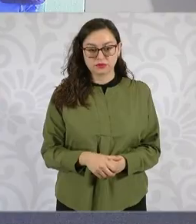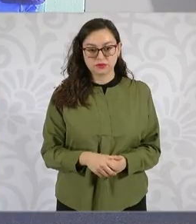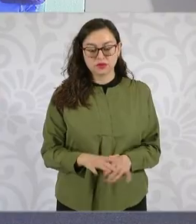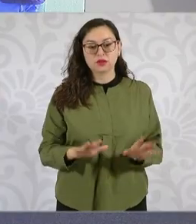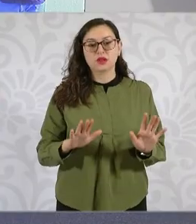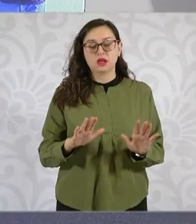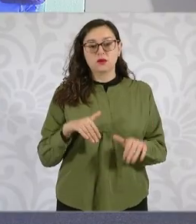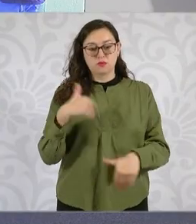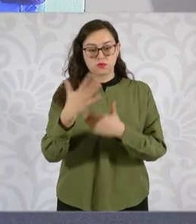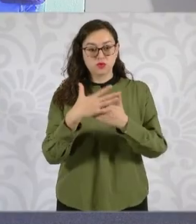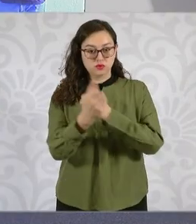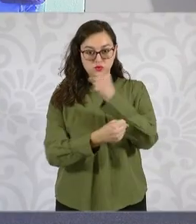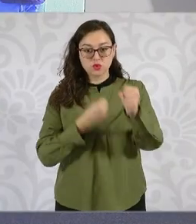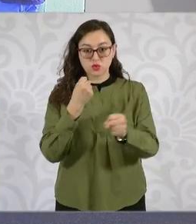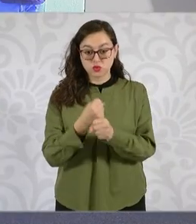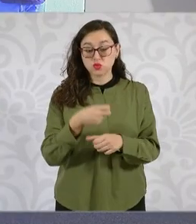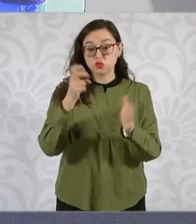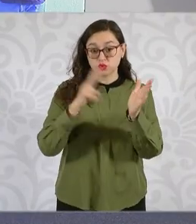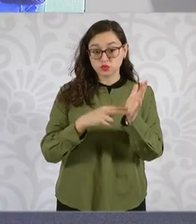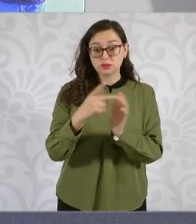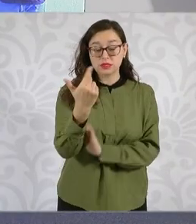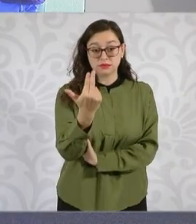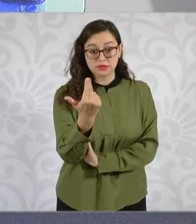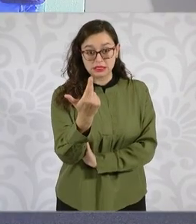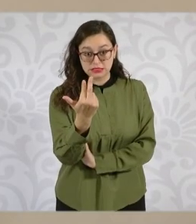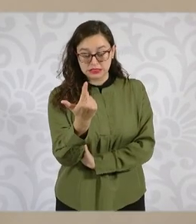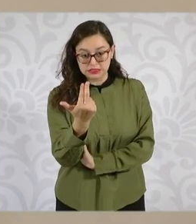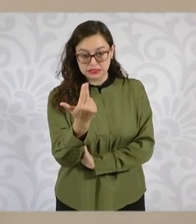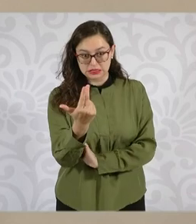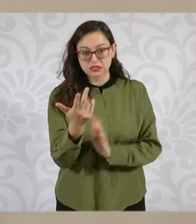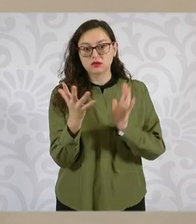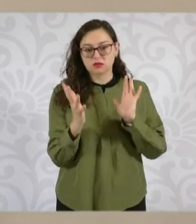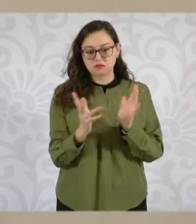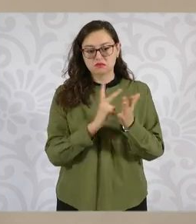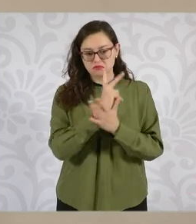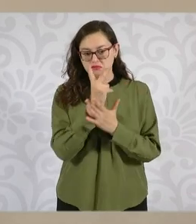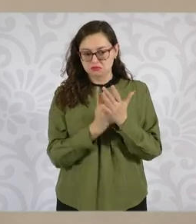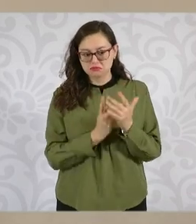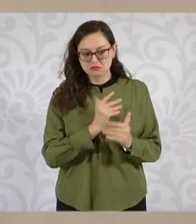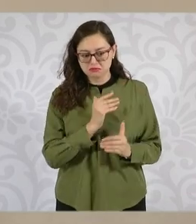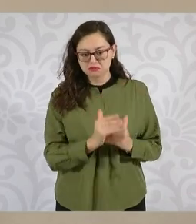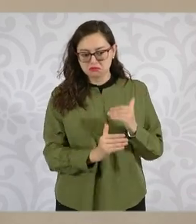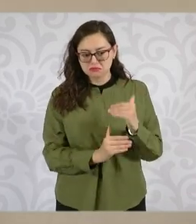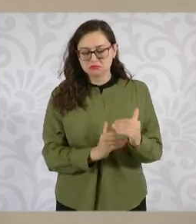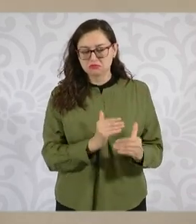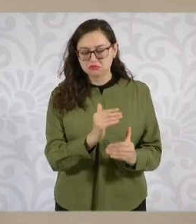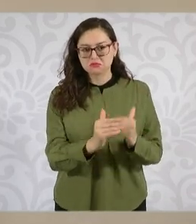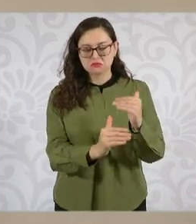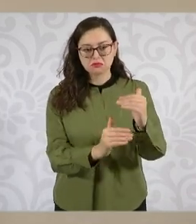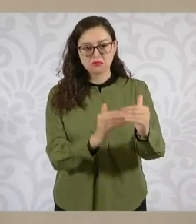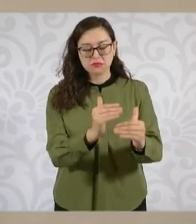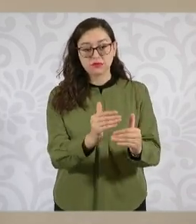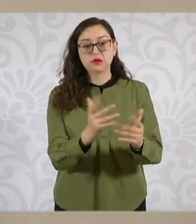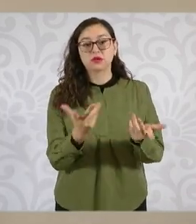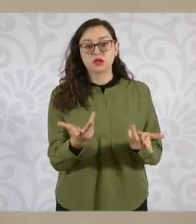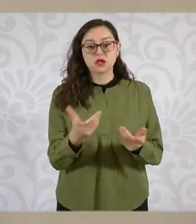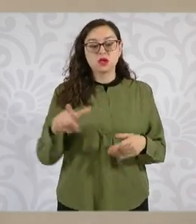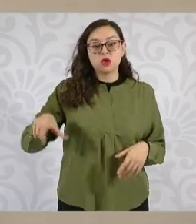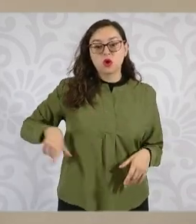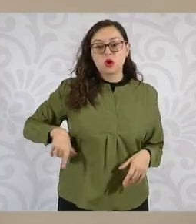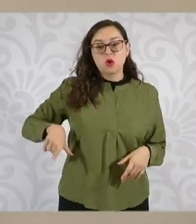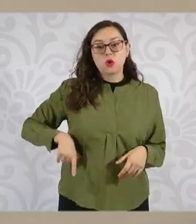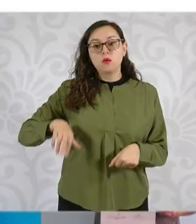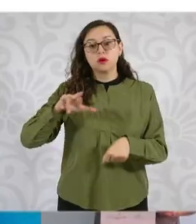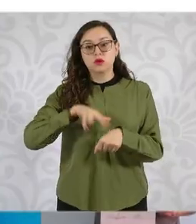ya muy particular, ya muy avanzado el programa con todos los requerimientos y en coordinación con gobernadoras